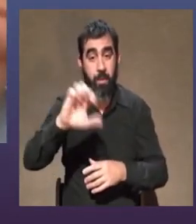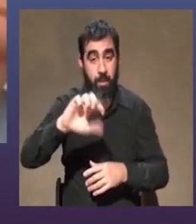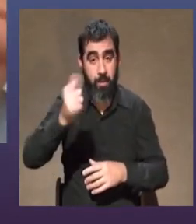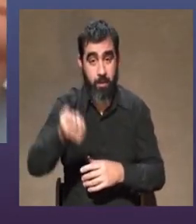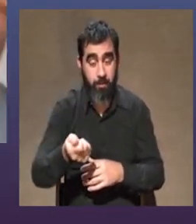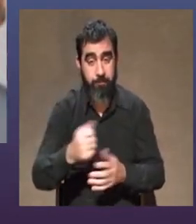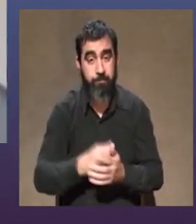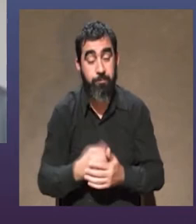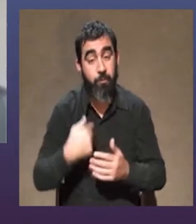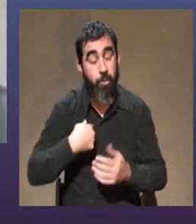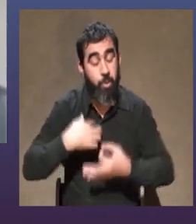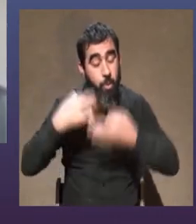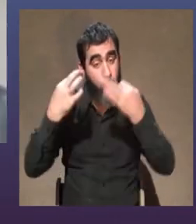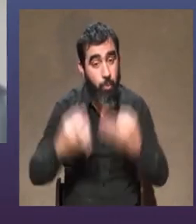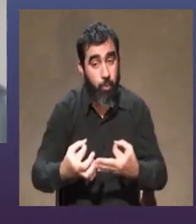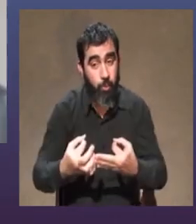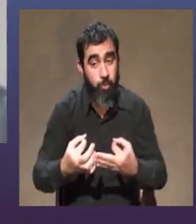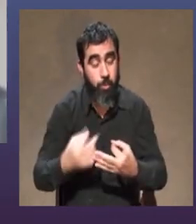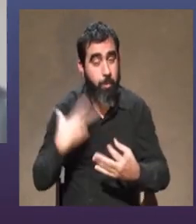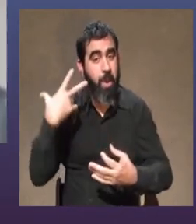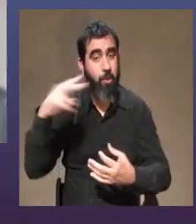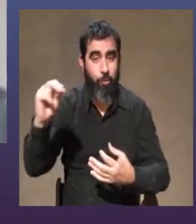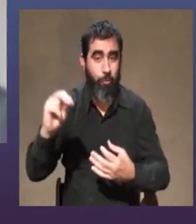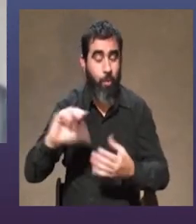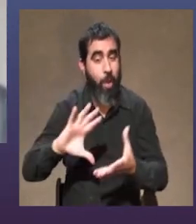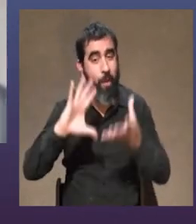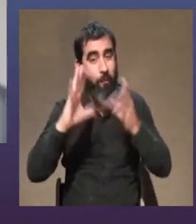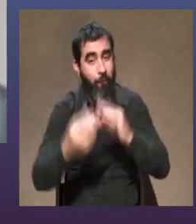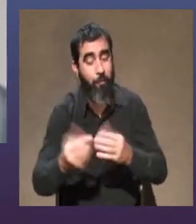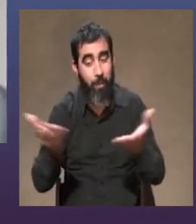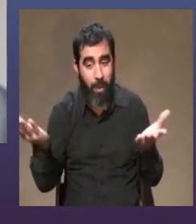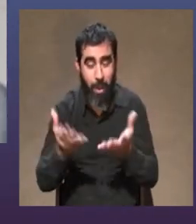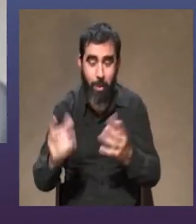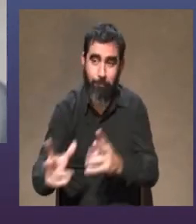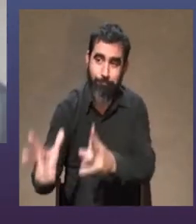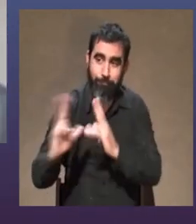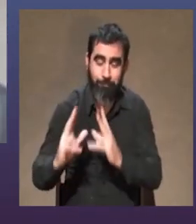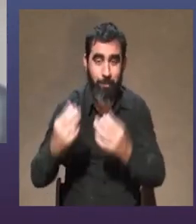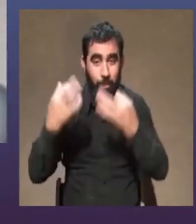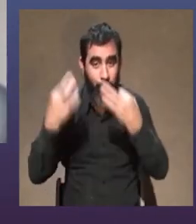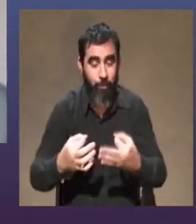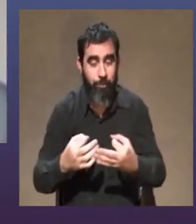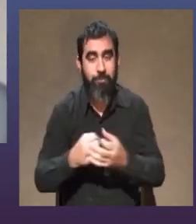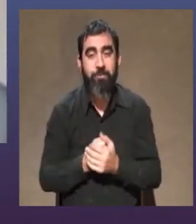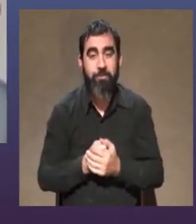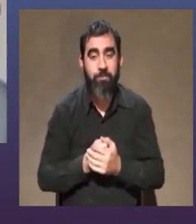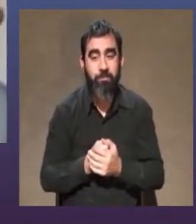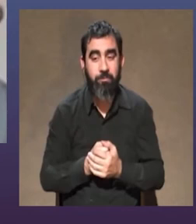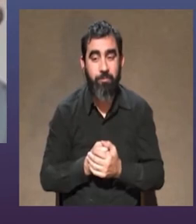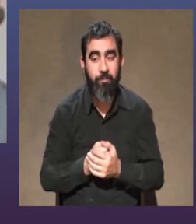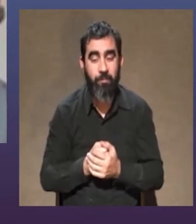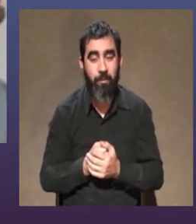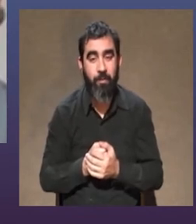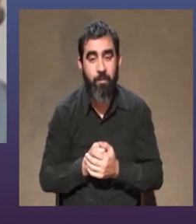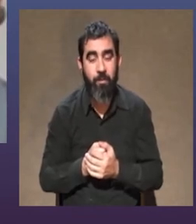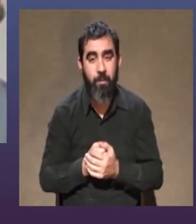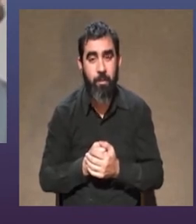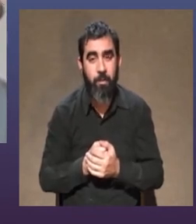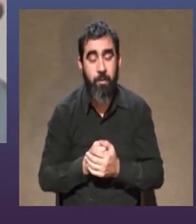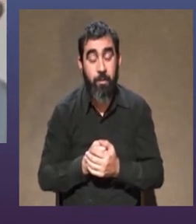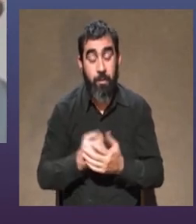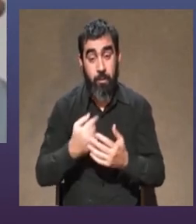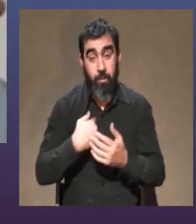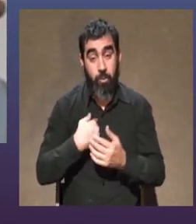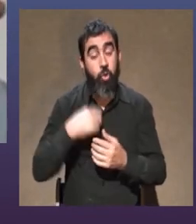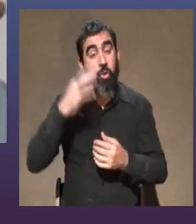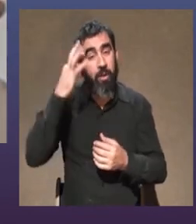yo justo que estoy para negar el estilo hoy me agarraron me agarraron en esa de todos lados mirá a